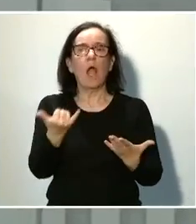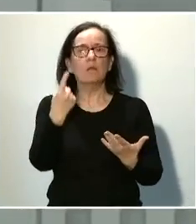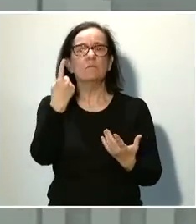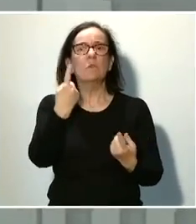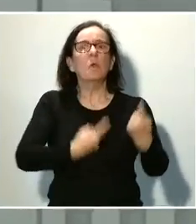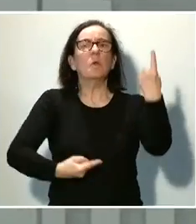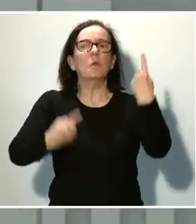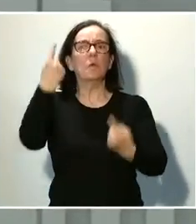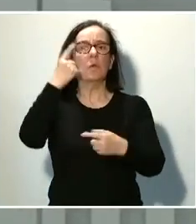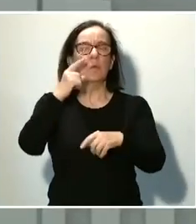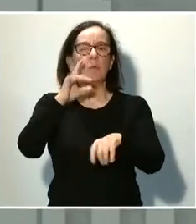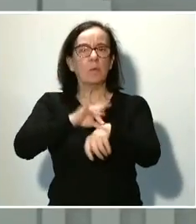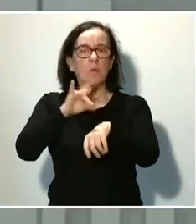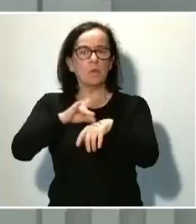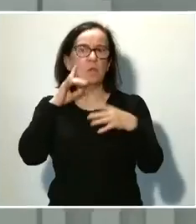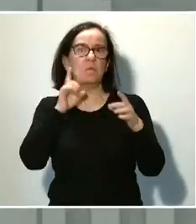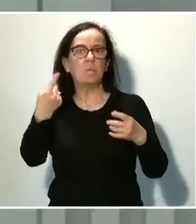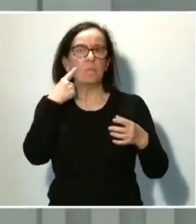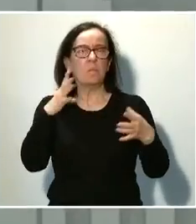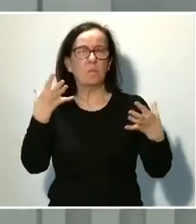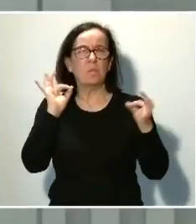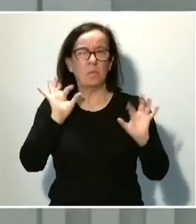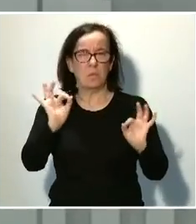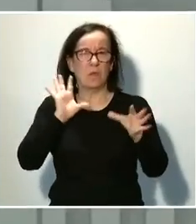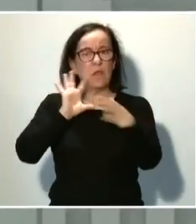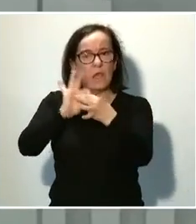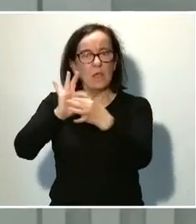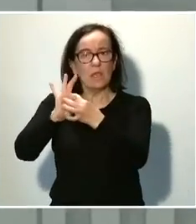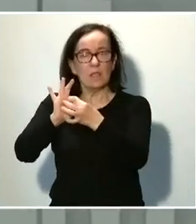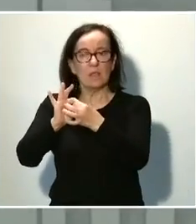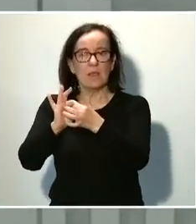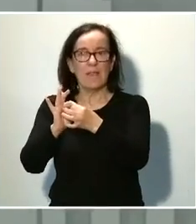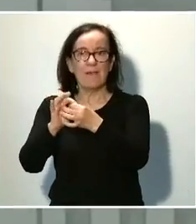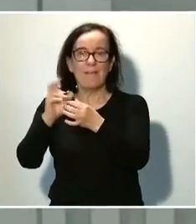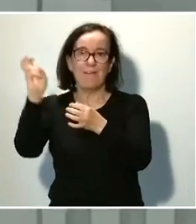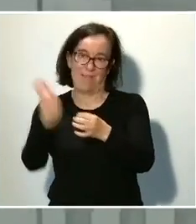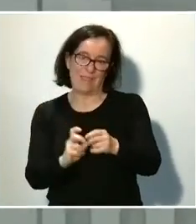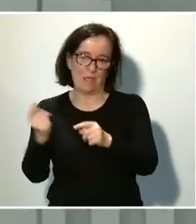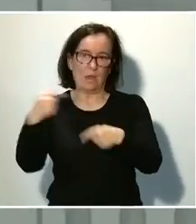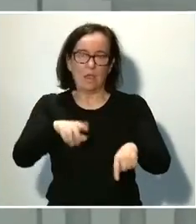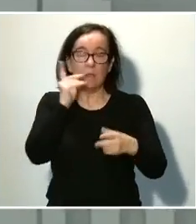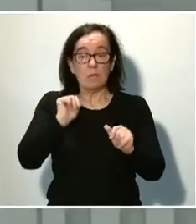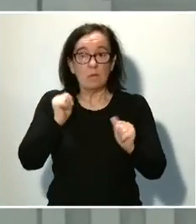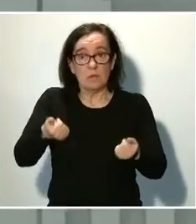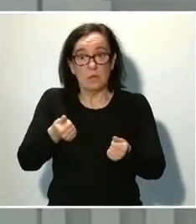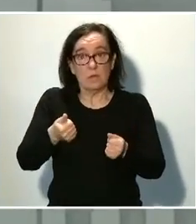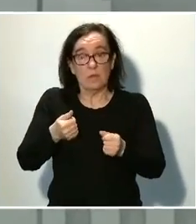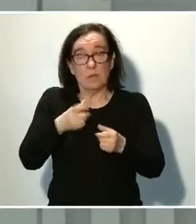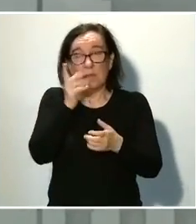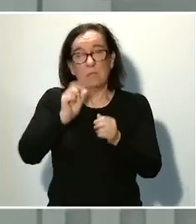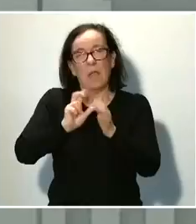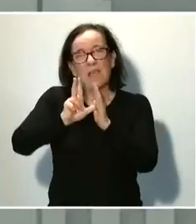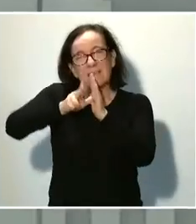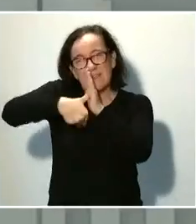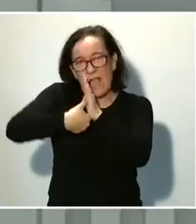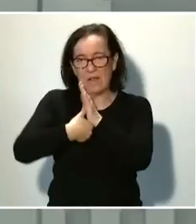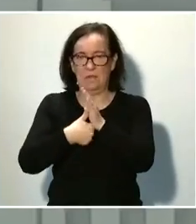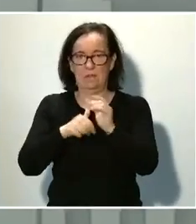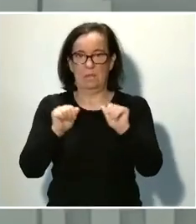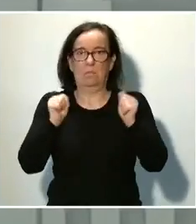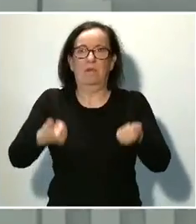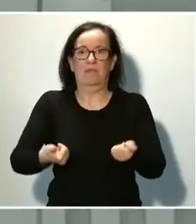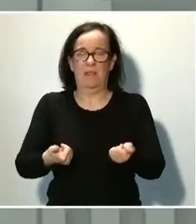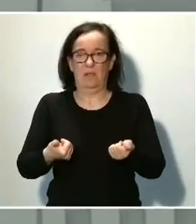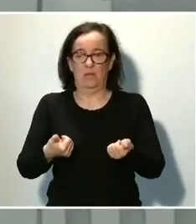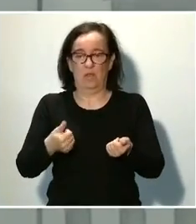habían sido casos normalmente asociados a casos importados y que en un momento determinado iniciaron la transmisión comunitaria más tardíamente que estas otras